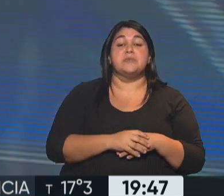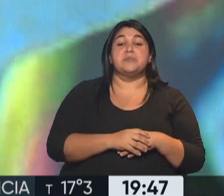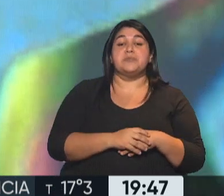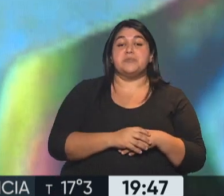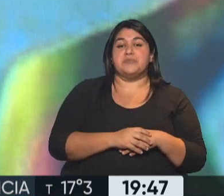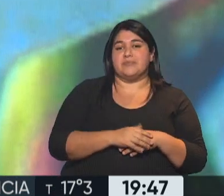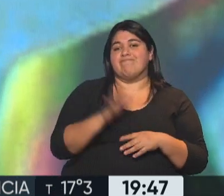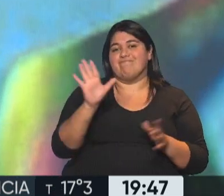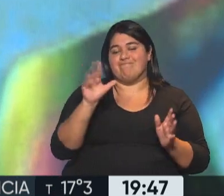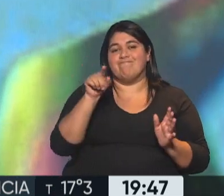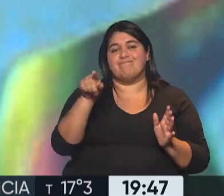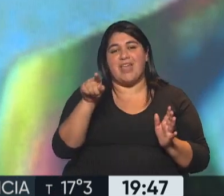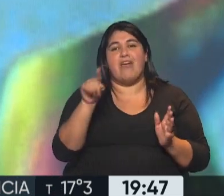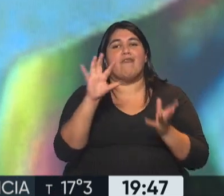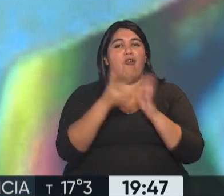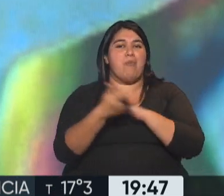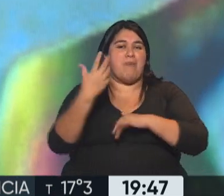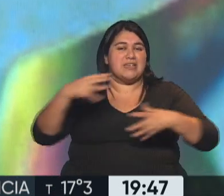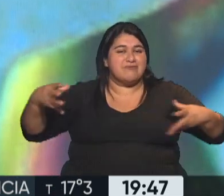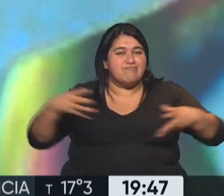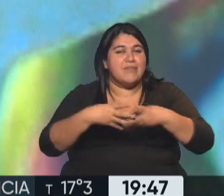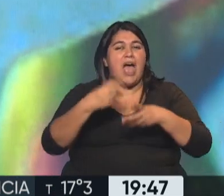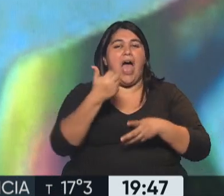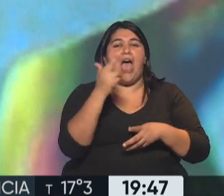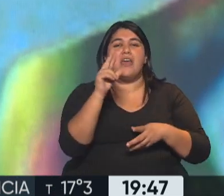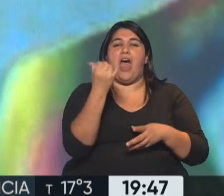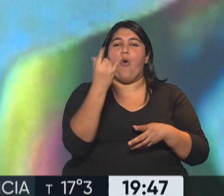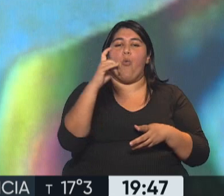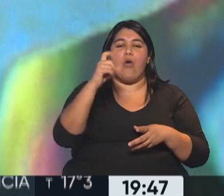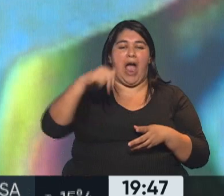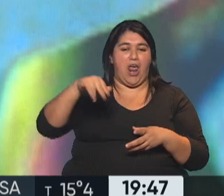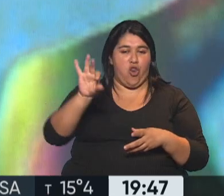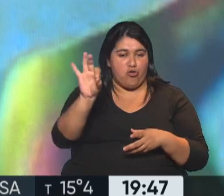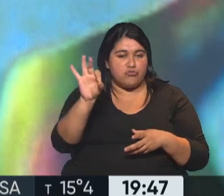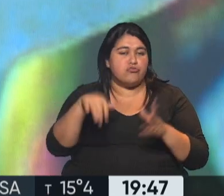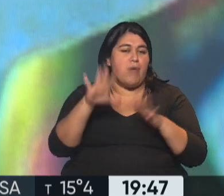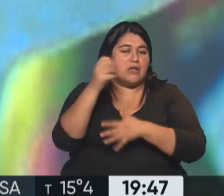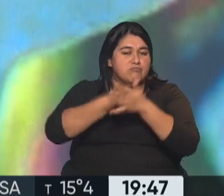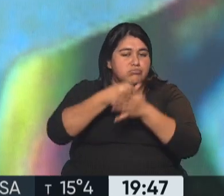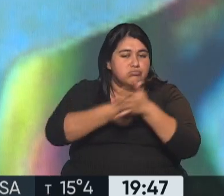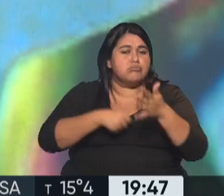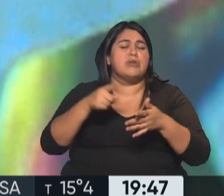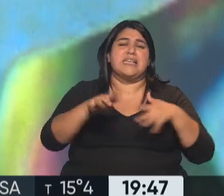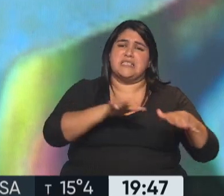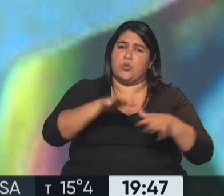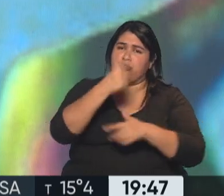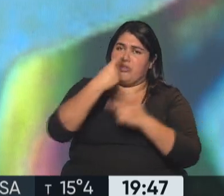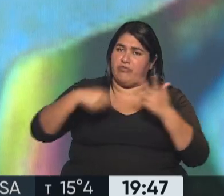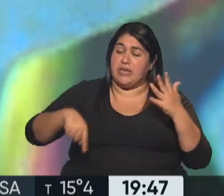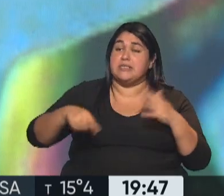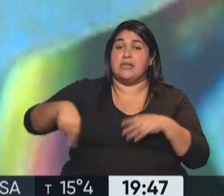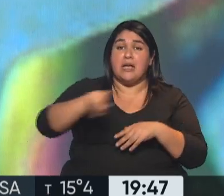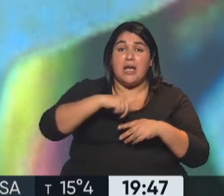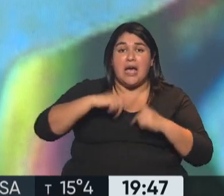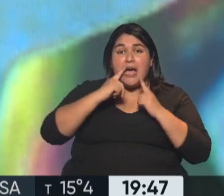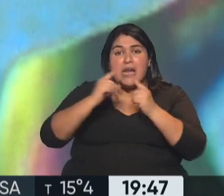lo que se conoce generalmente como la Araucanía, en el sur chileno, donde justamente se dan varias situaciones, ¿no? Por un lado, bueno, el reclamo,